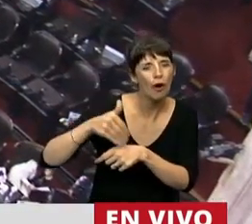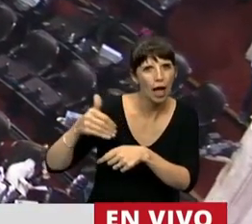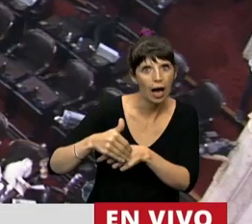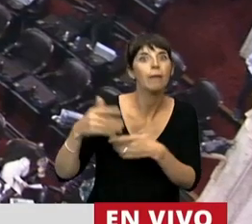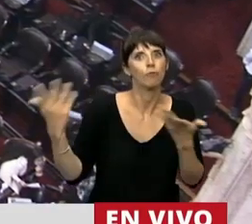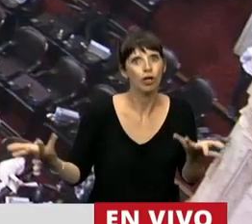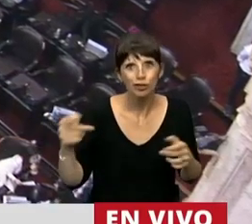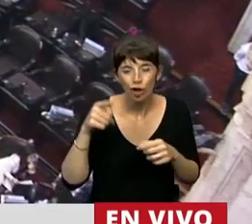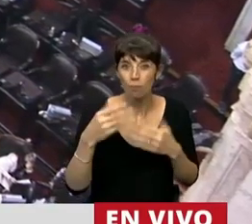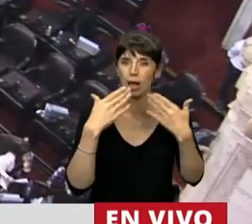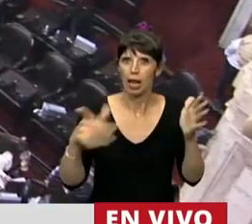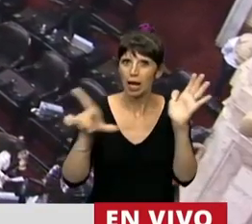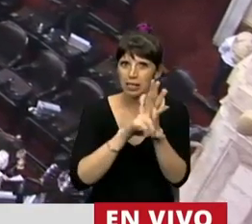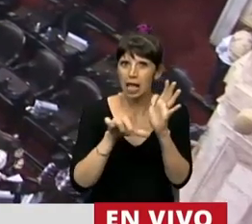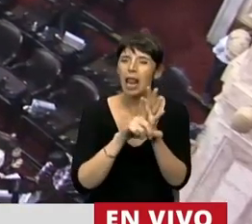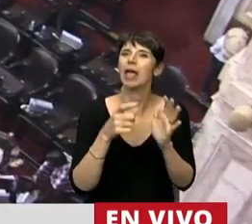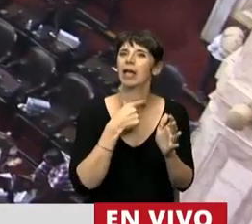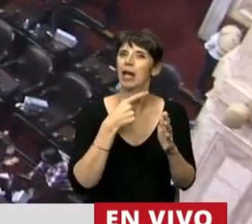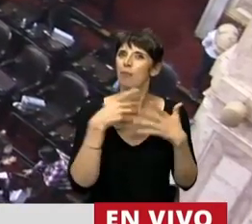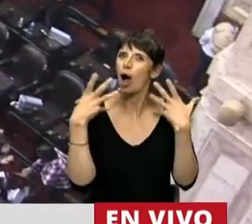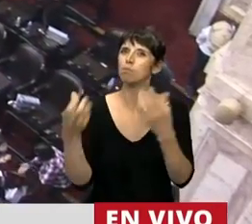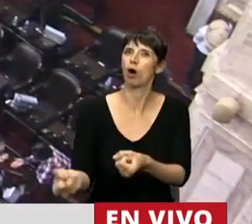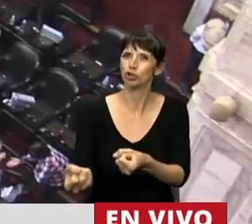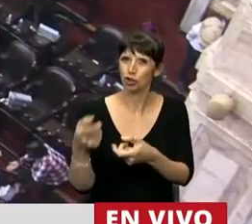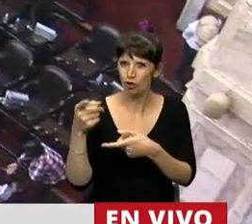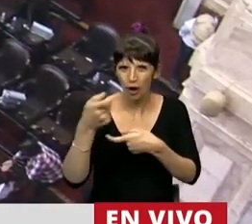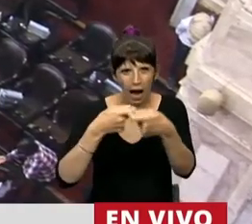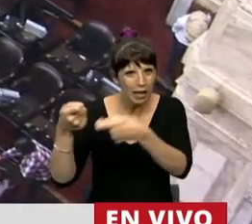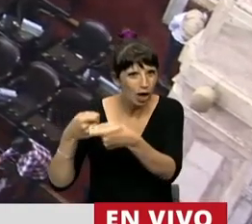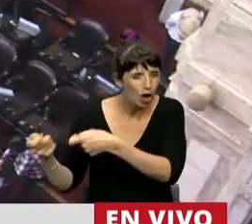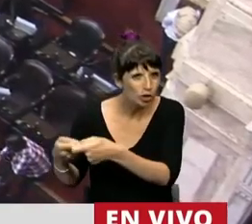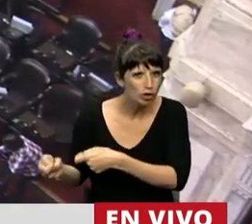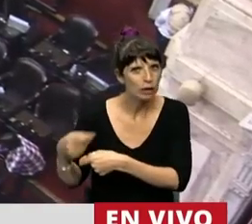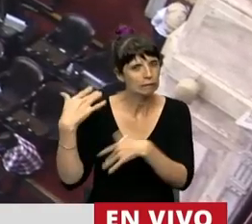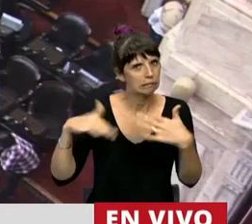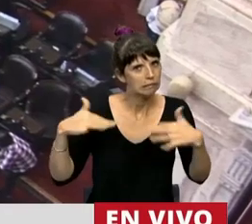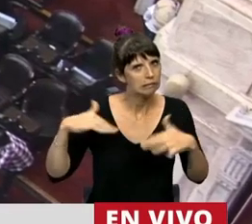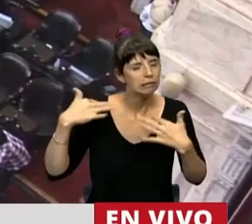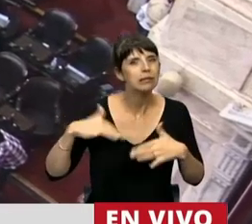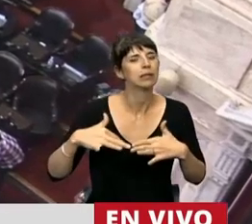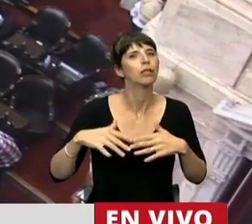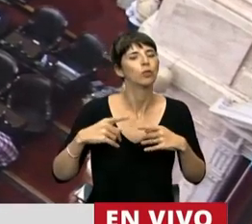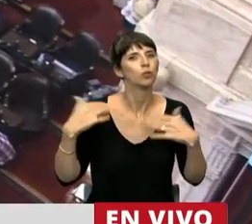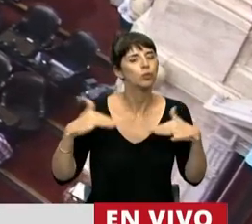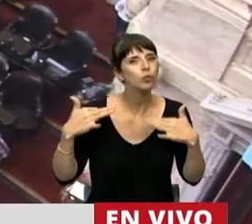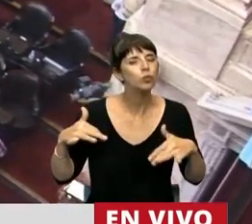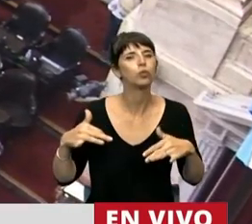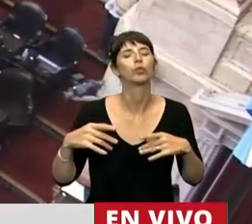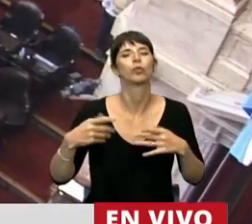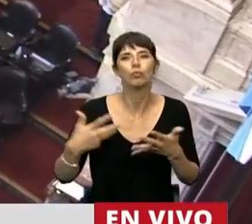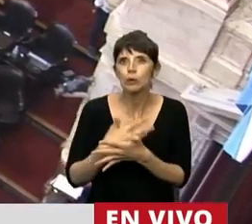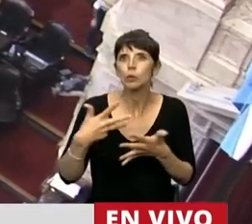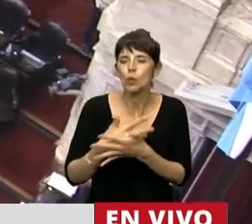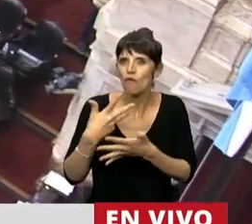débito que se realiza en la cuenta del comprador de la masa de dinero involucrada en esas operaciones. Por lo tanto,